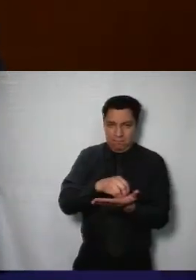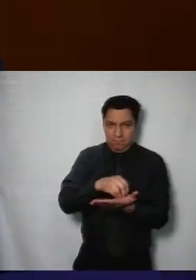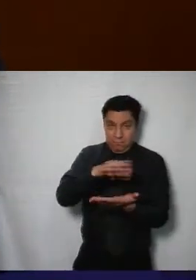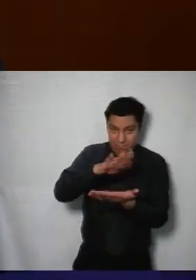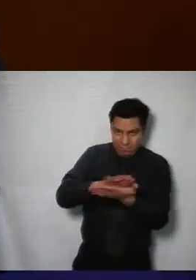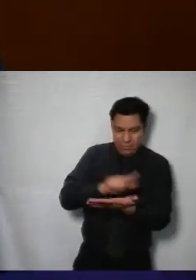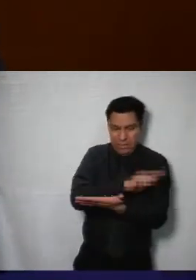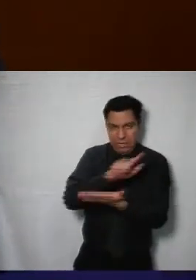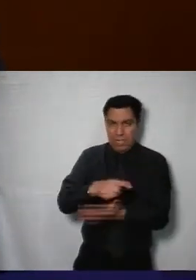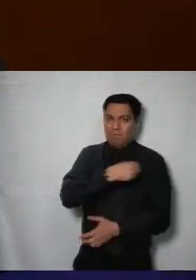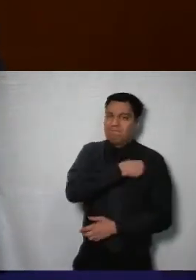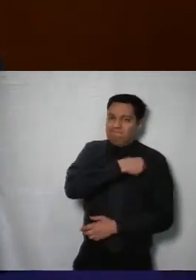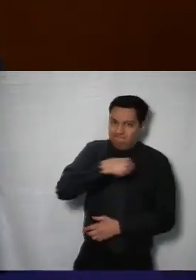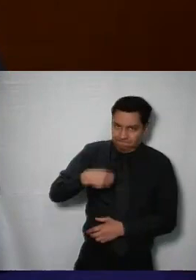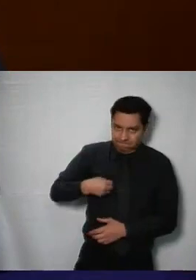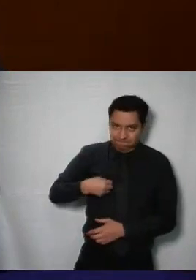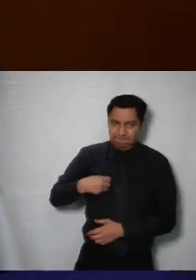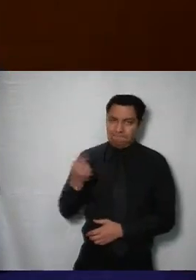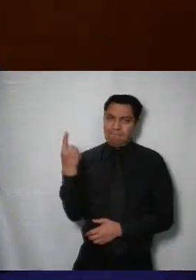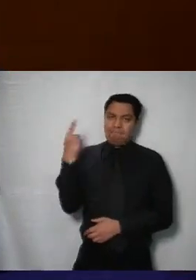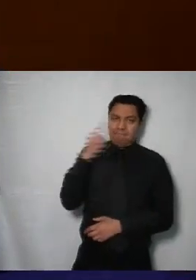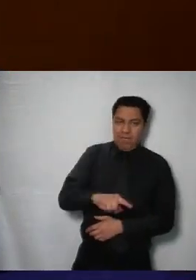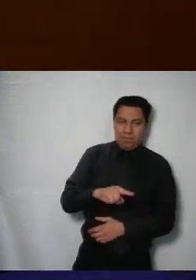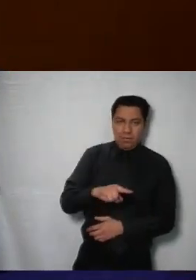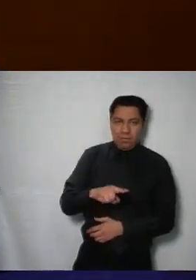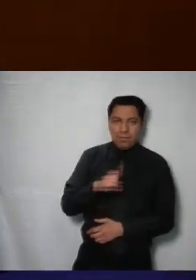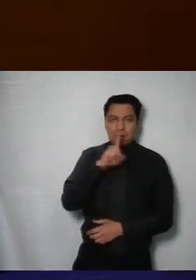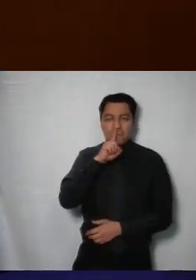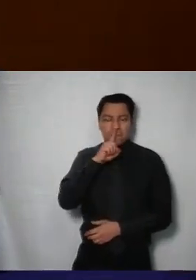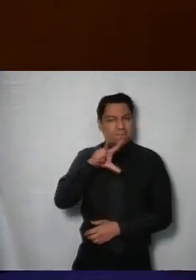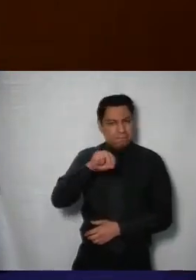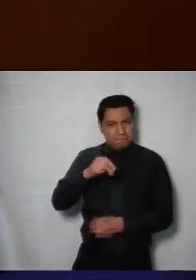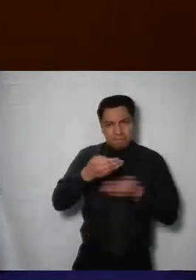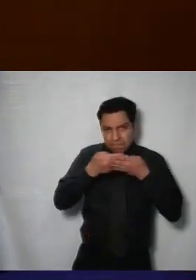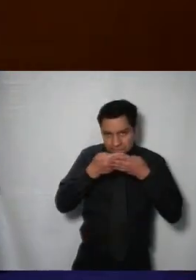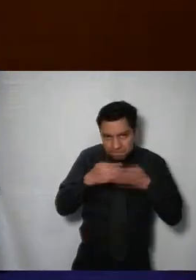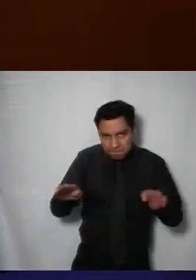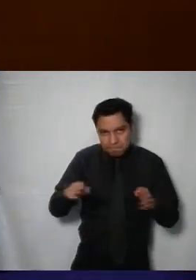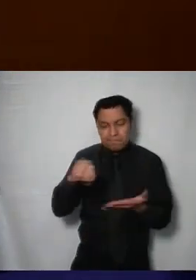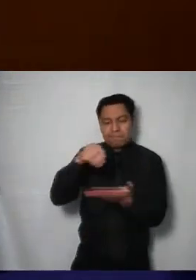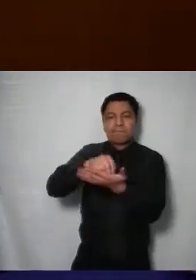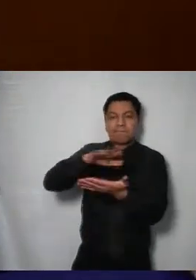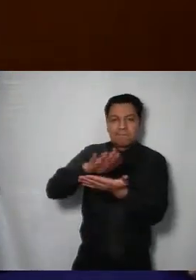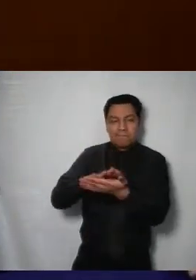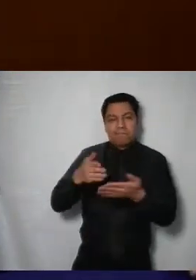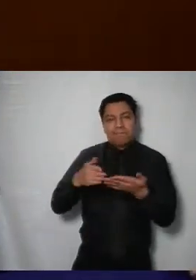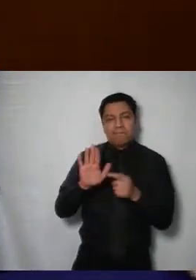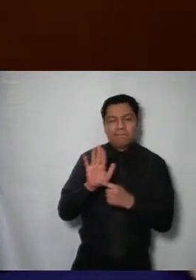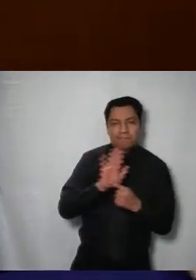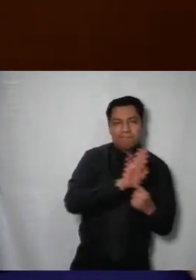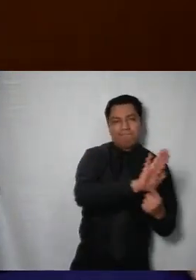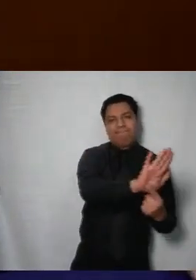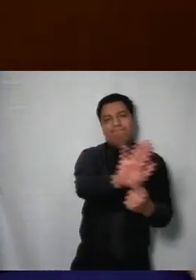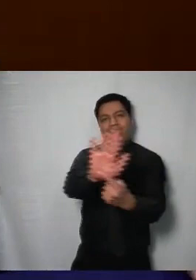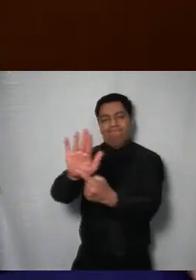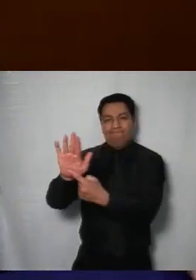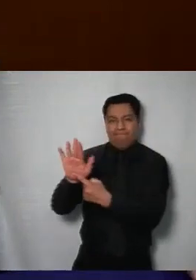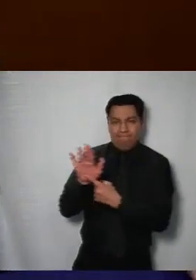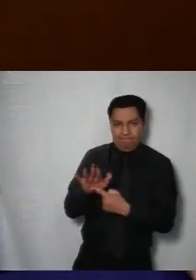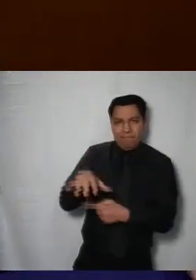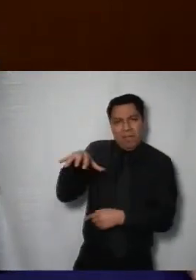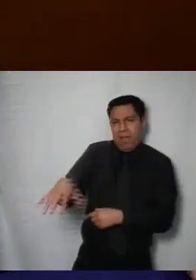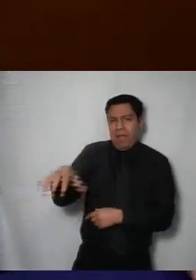en la ley de la materia y que permite la generación de conocimiento público en atención a necesidades específicas de un sector